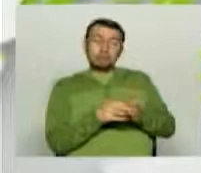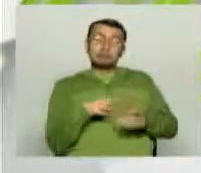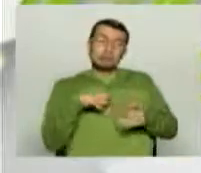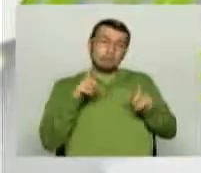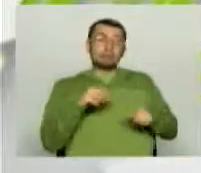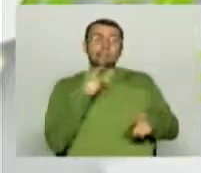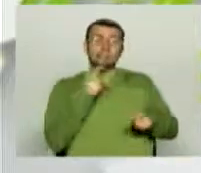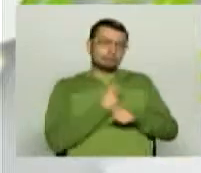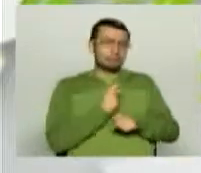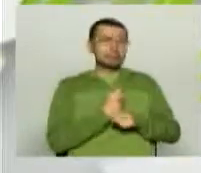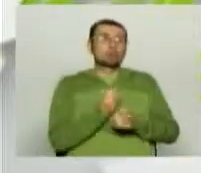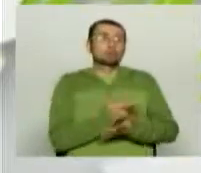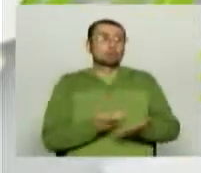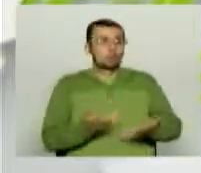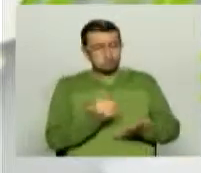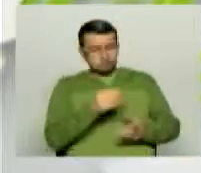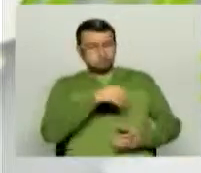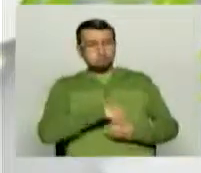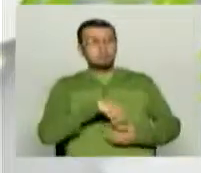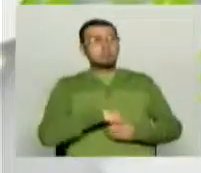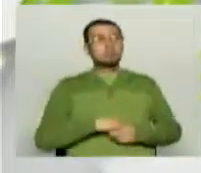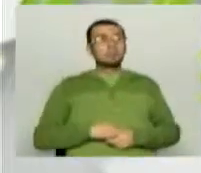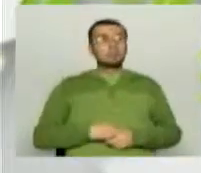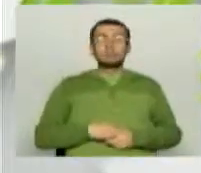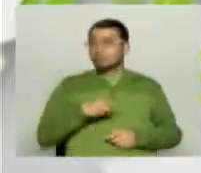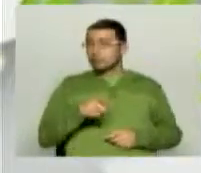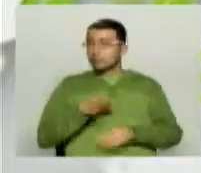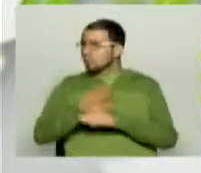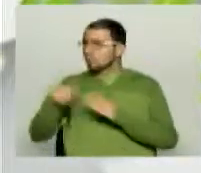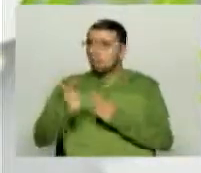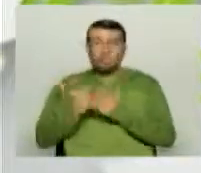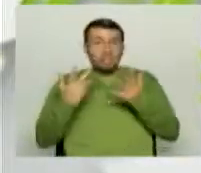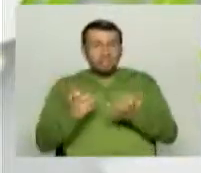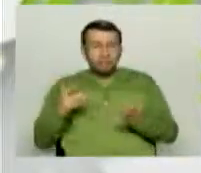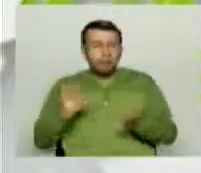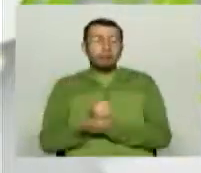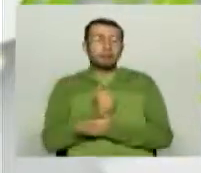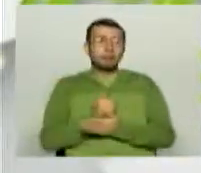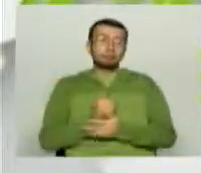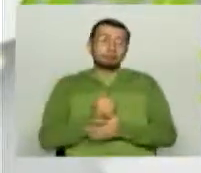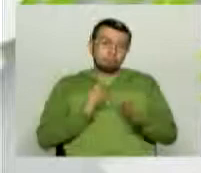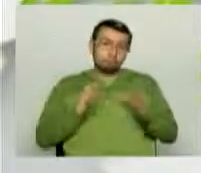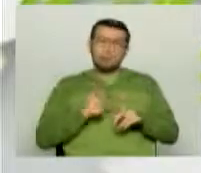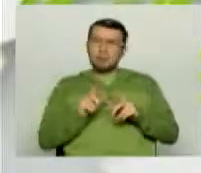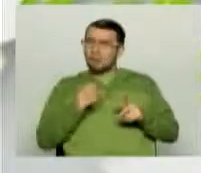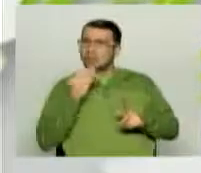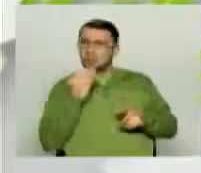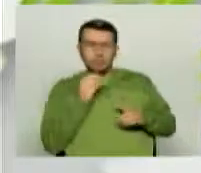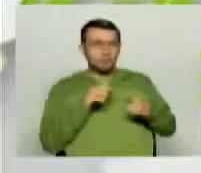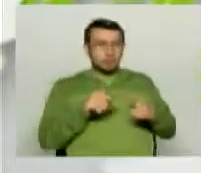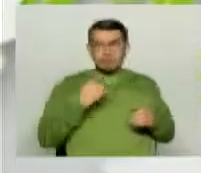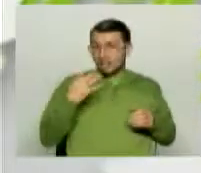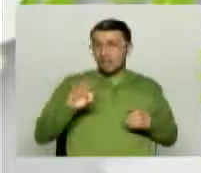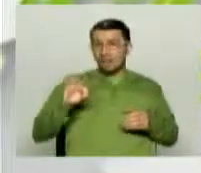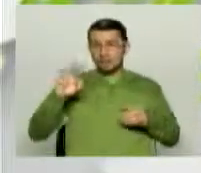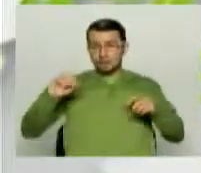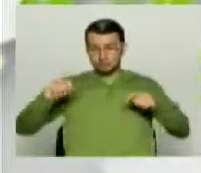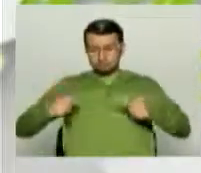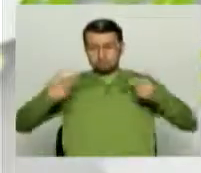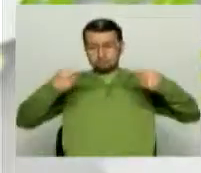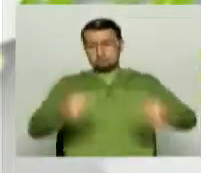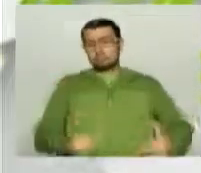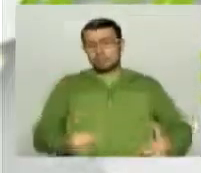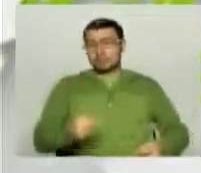complejos, sus limitaciones y los rivales todos van a querer ganar, pero la fase ya de octavos de final va a ser mucho más